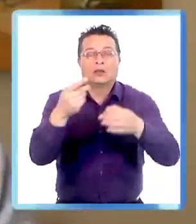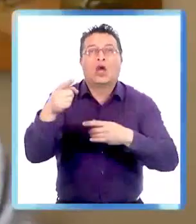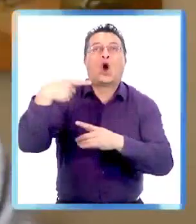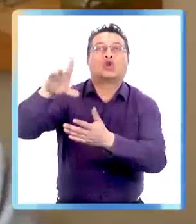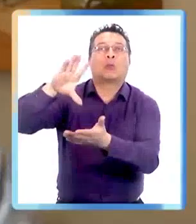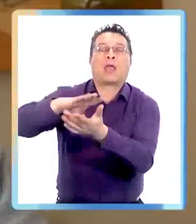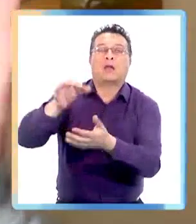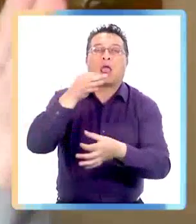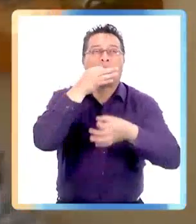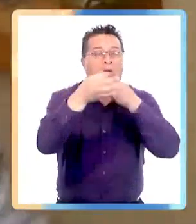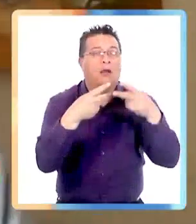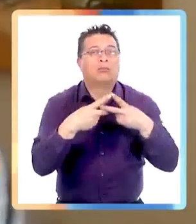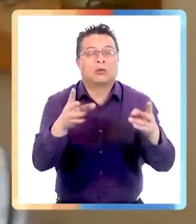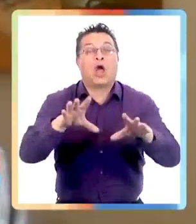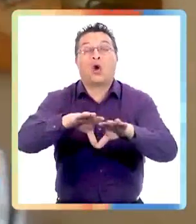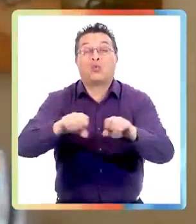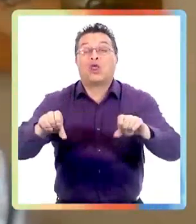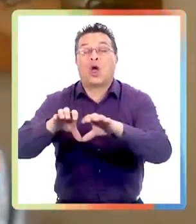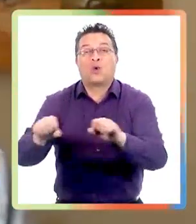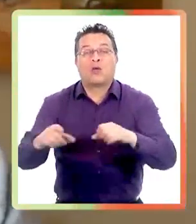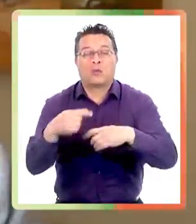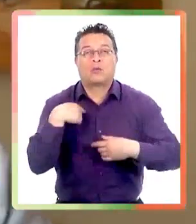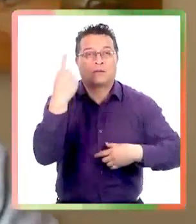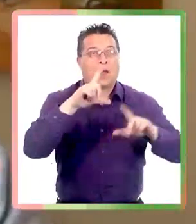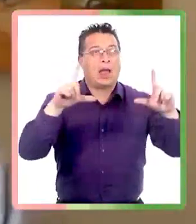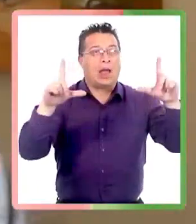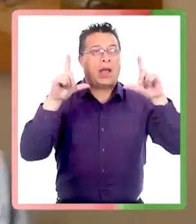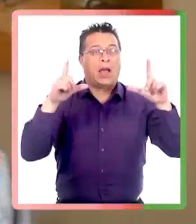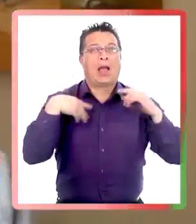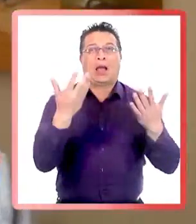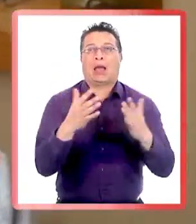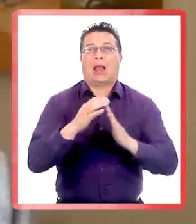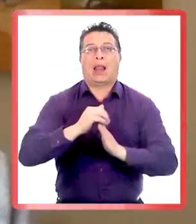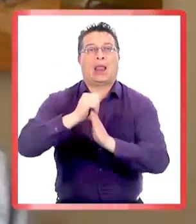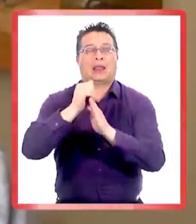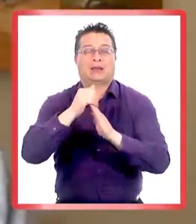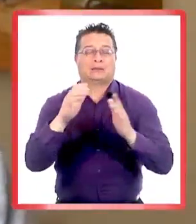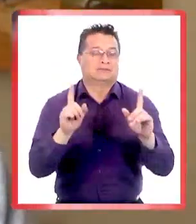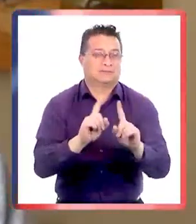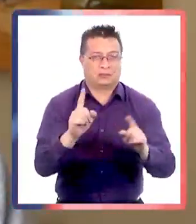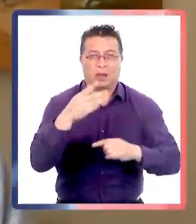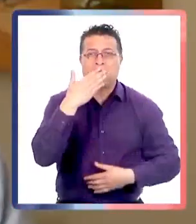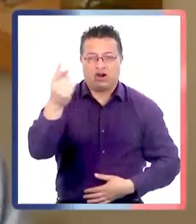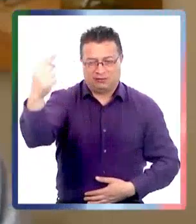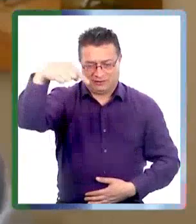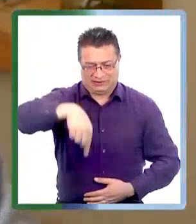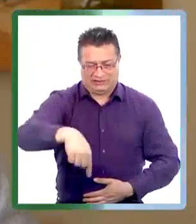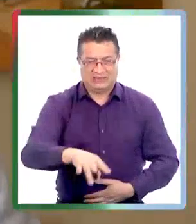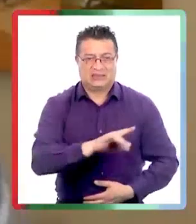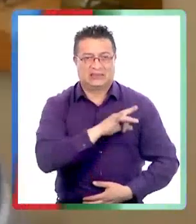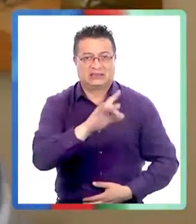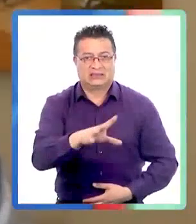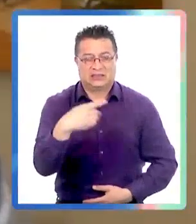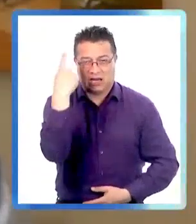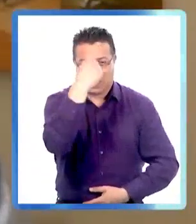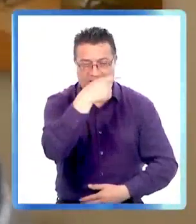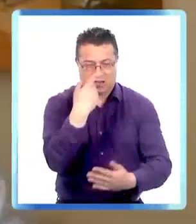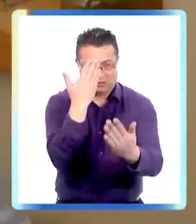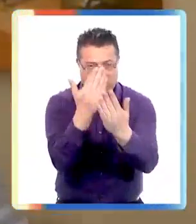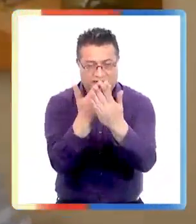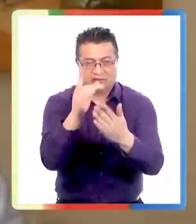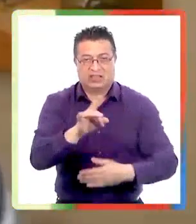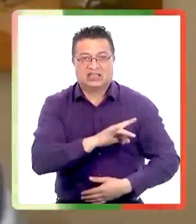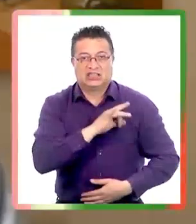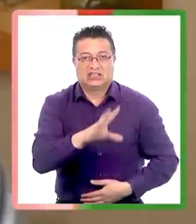a invitarnos desde el extranjero a hacer acuerdos y pactos para guiar como un gran líder conciliador. Preferimos que venga acá, a Chile,